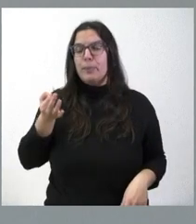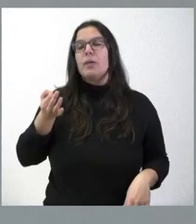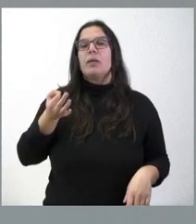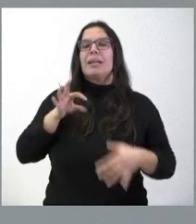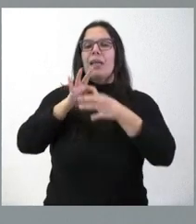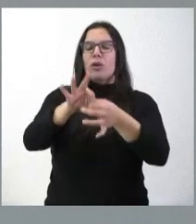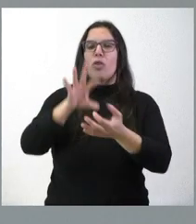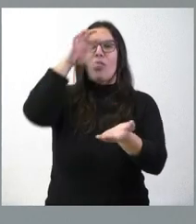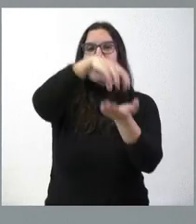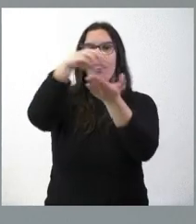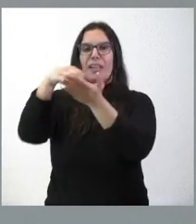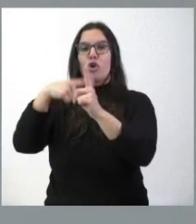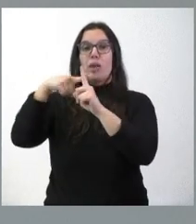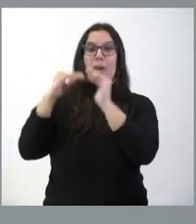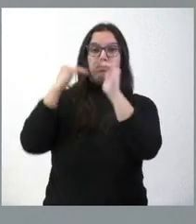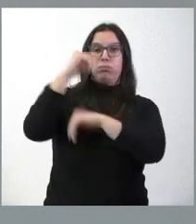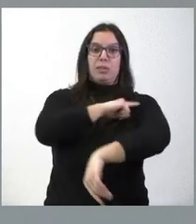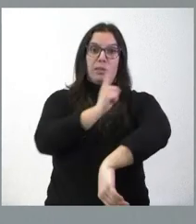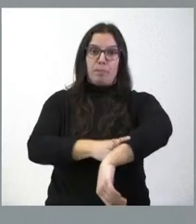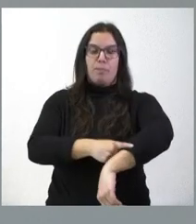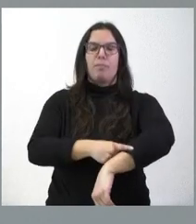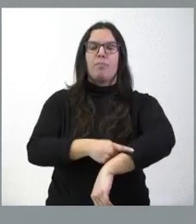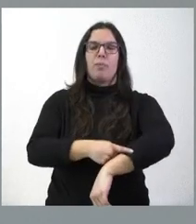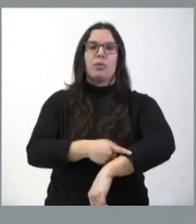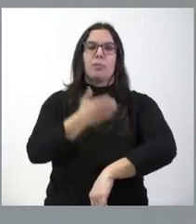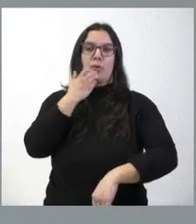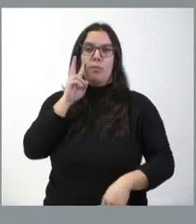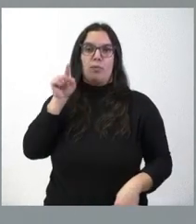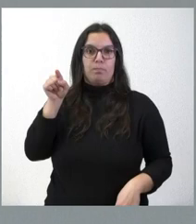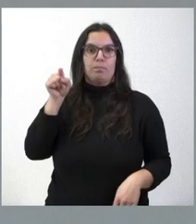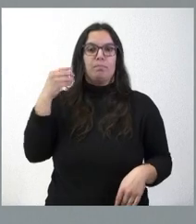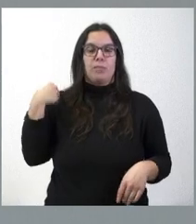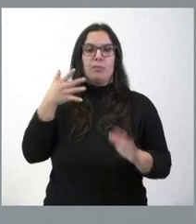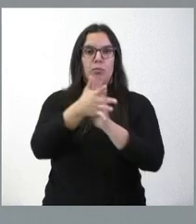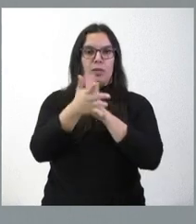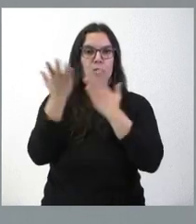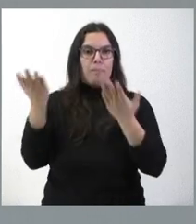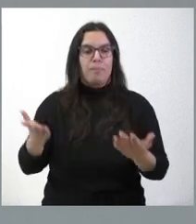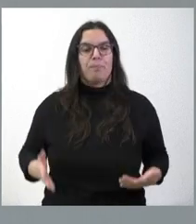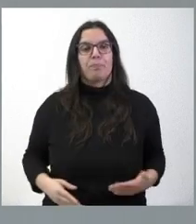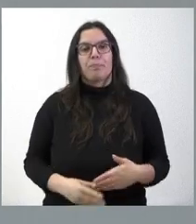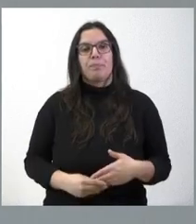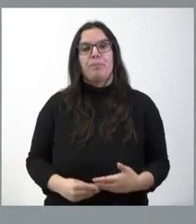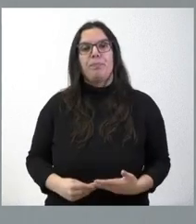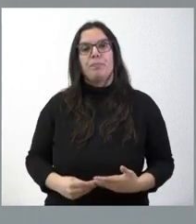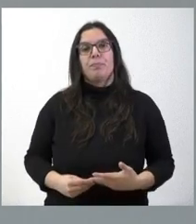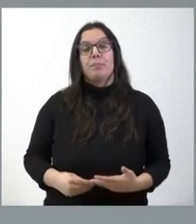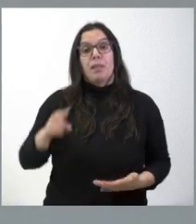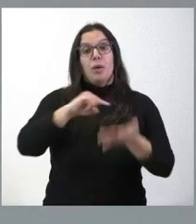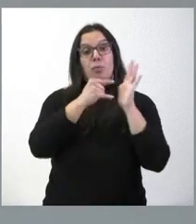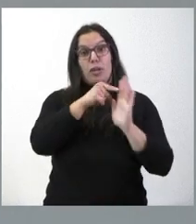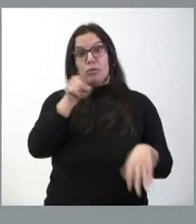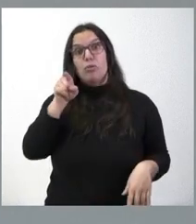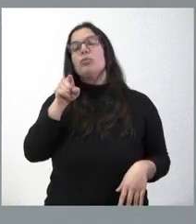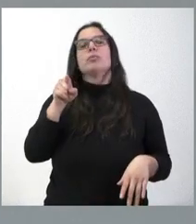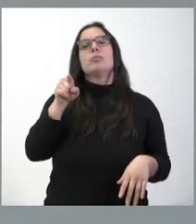con los centros de alto rendimiento y centros de electrificación como este, al cual les hago referencia. Como ven ustedes, en estos proyectos la provincia